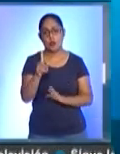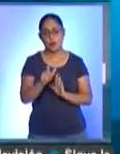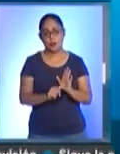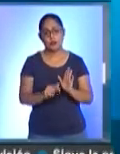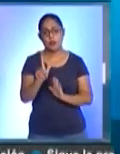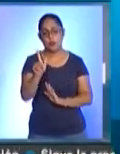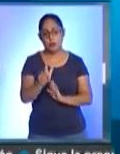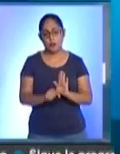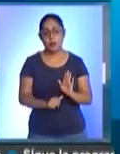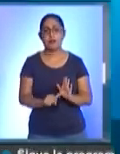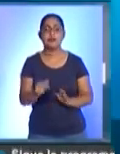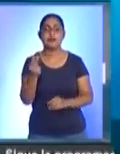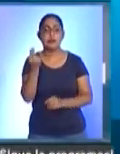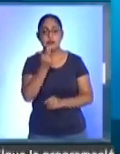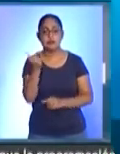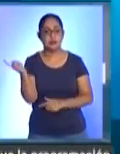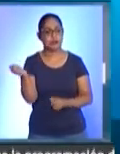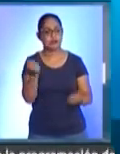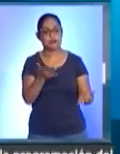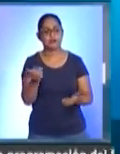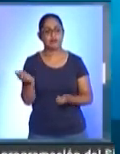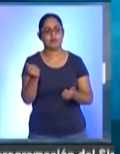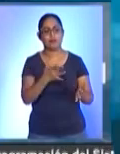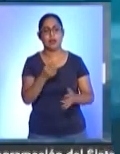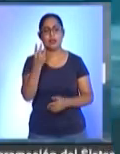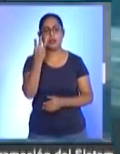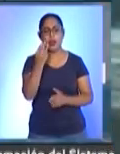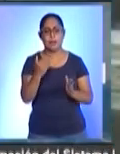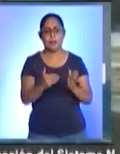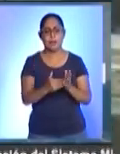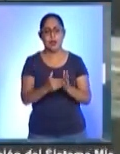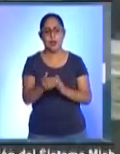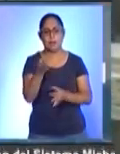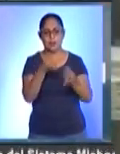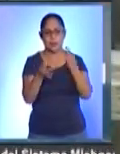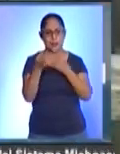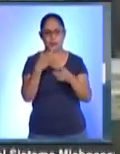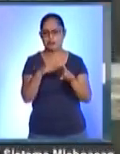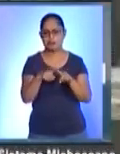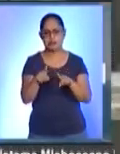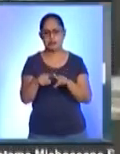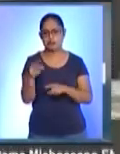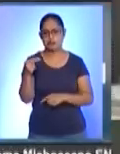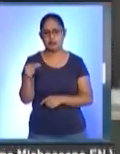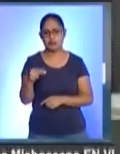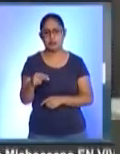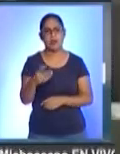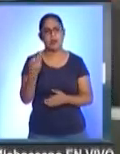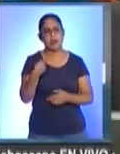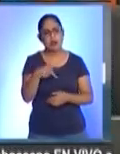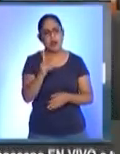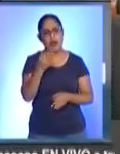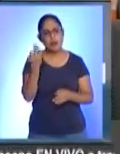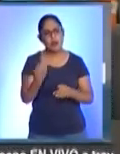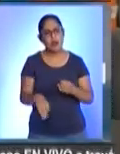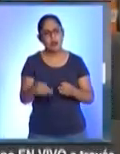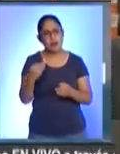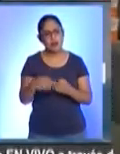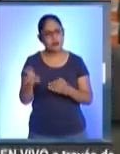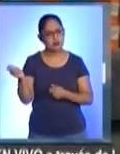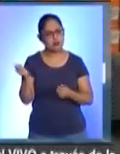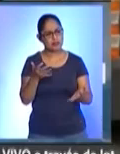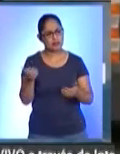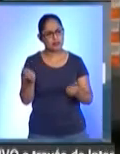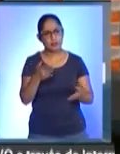funcionario estatal, deberían haber recibido en promedio 3 millones de medicamentos diversos. Actualmente faltan desde los básicos para el primer